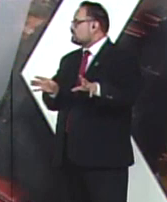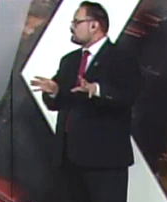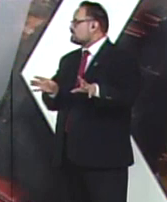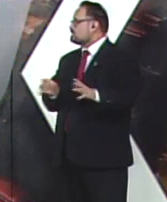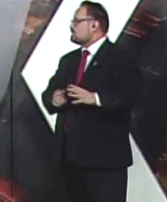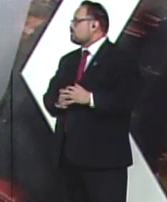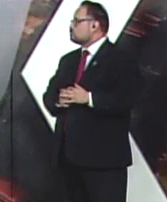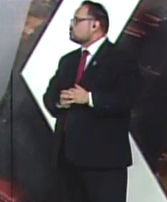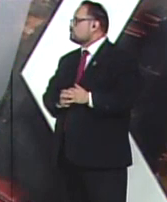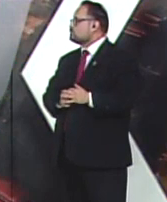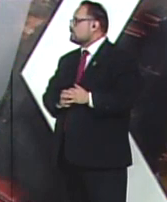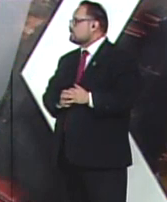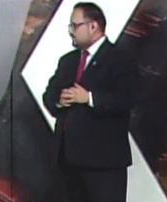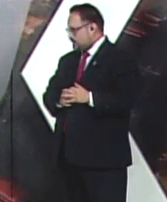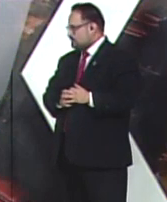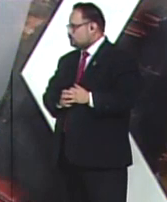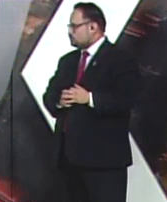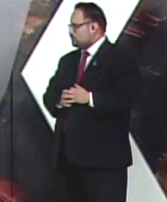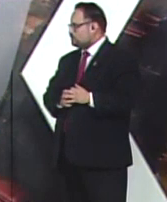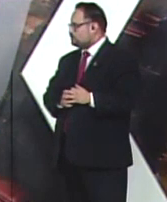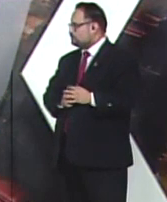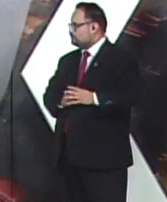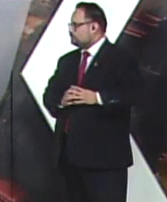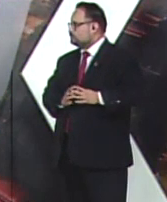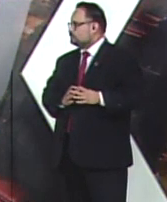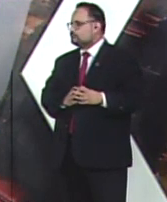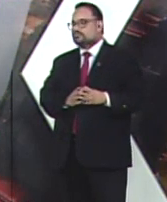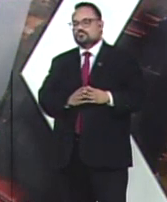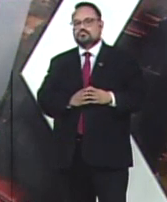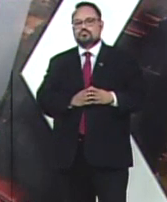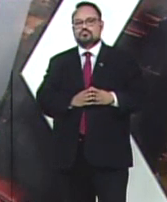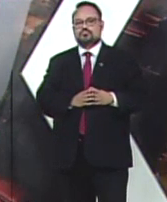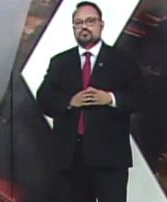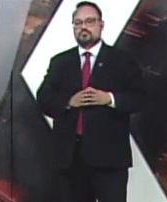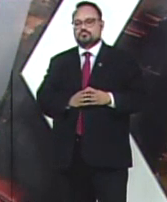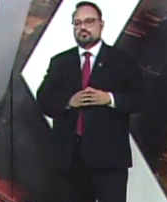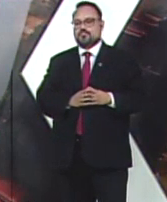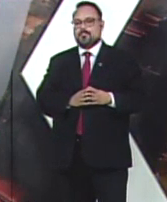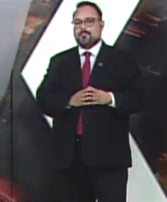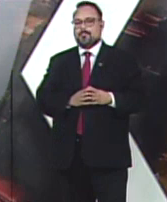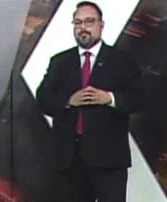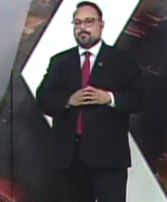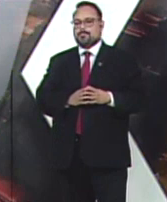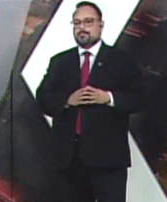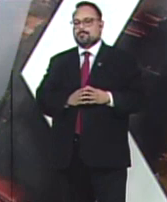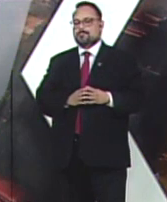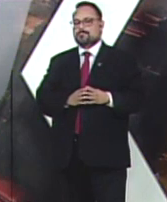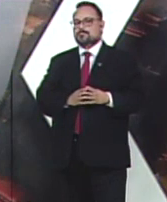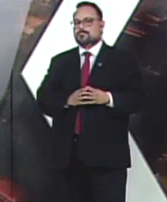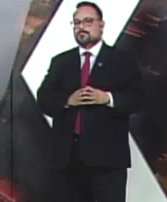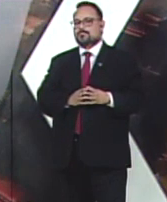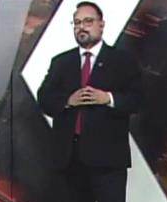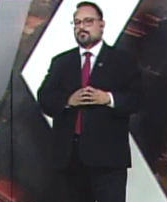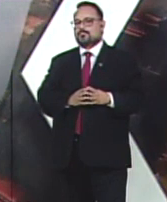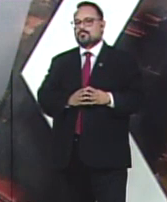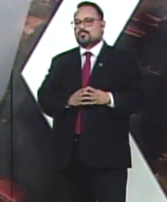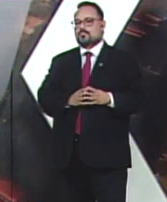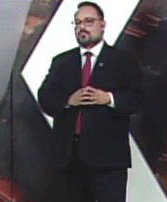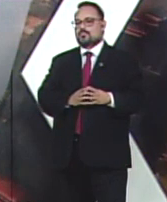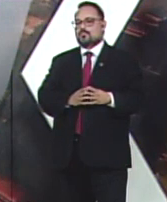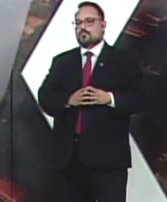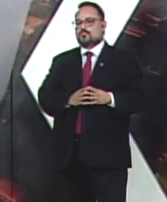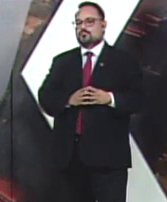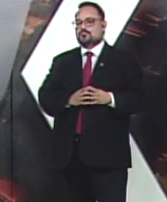estas protestas que se han dado en los últimos días en Estados Unidos? Después de la pausa tenemos el contexto y también los análisis de las